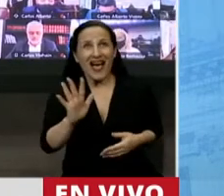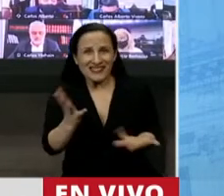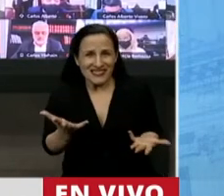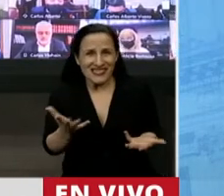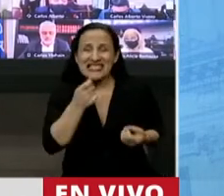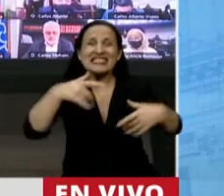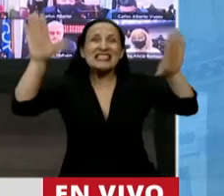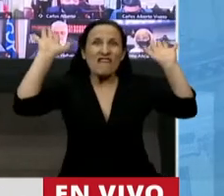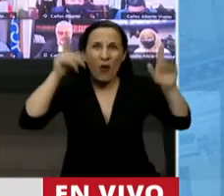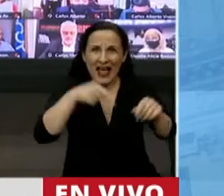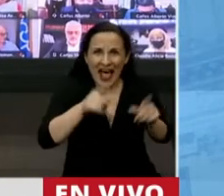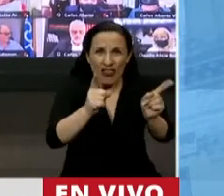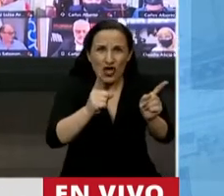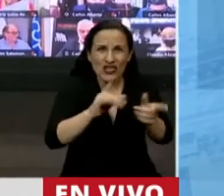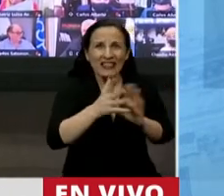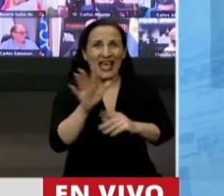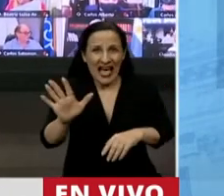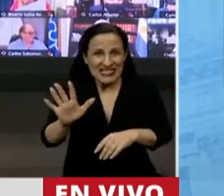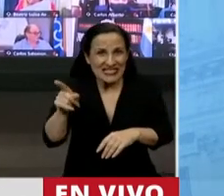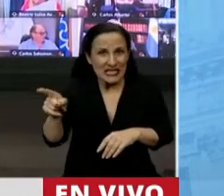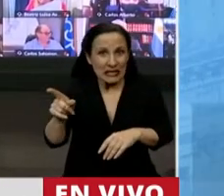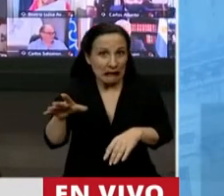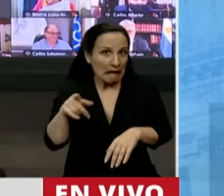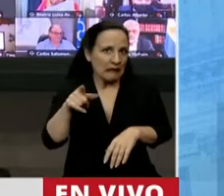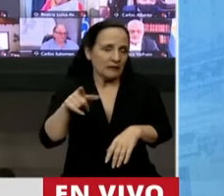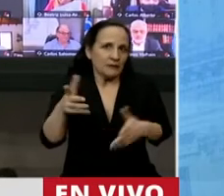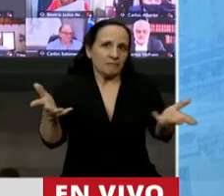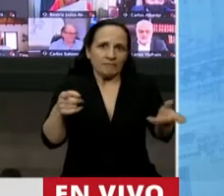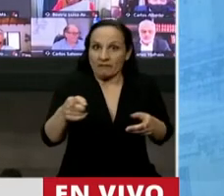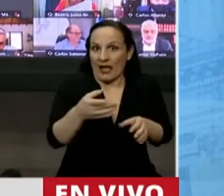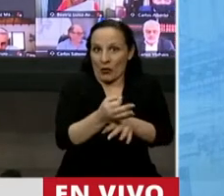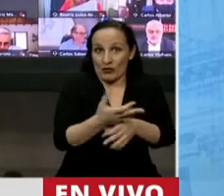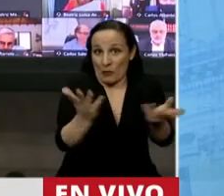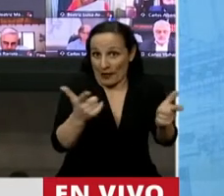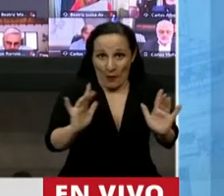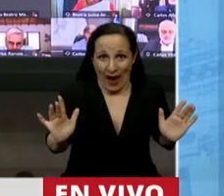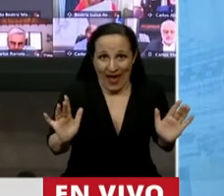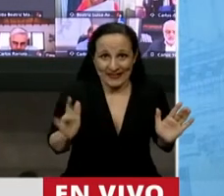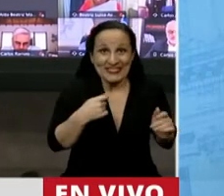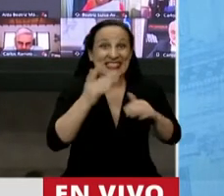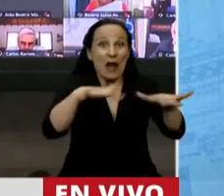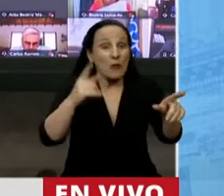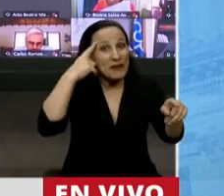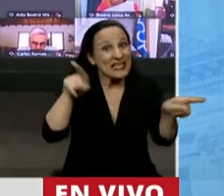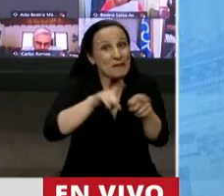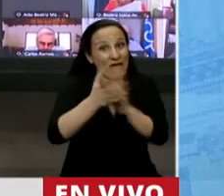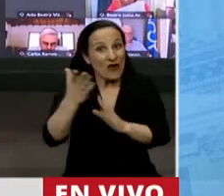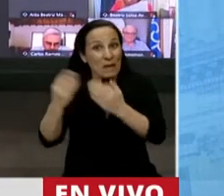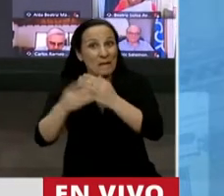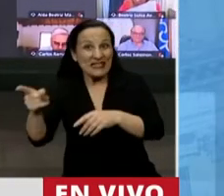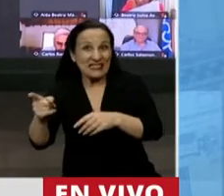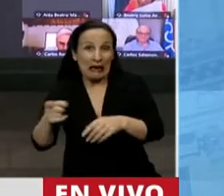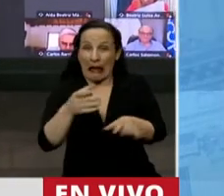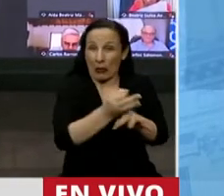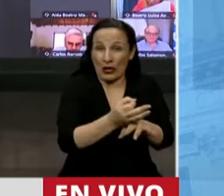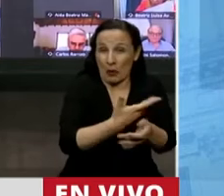así, si la docencia fuese como esta funcionaria, no tendríamos educación pública. Si los estudiantes fuesen como esta funcionaria, no tendríamos educación pública,